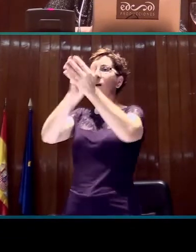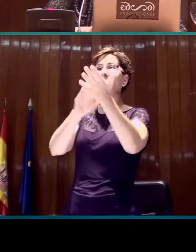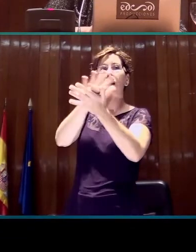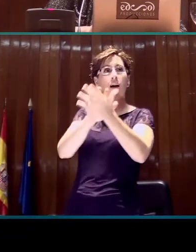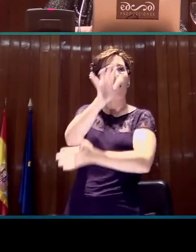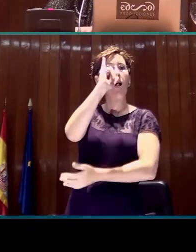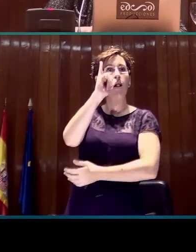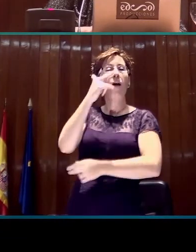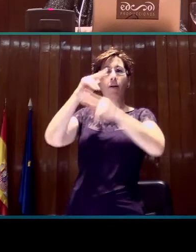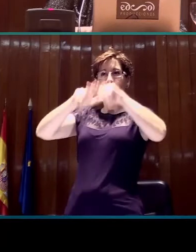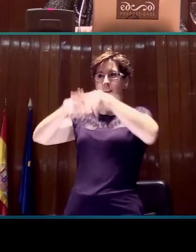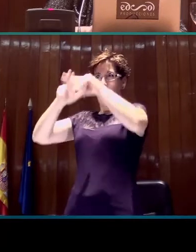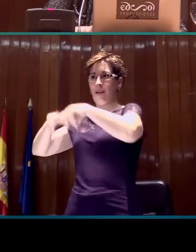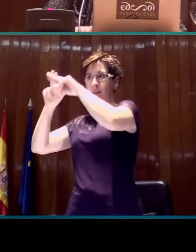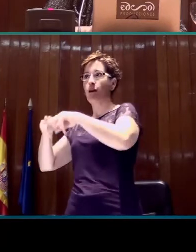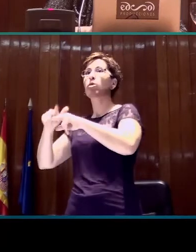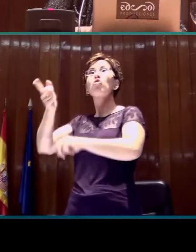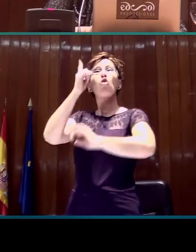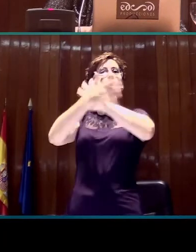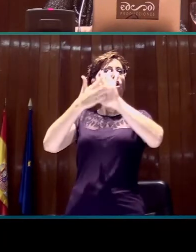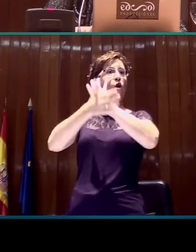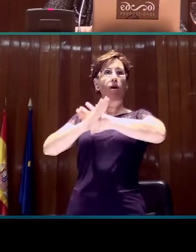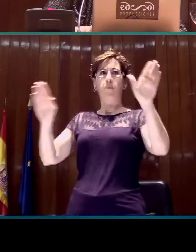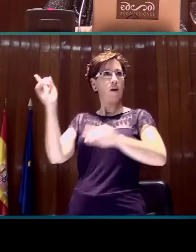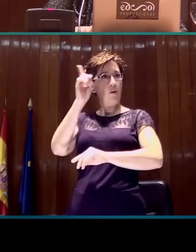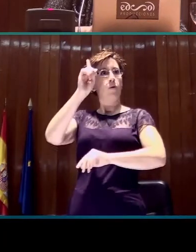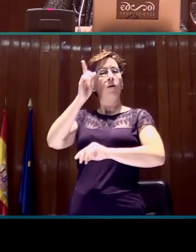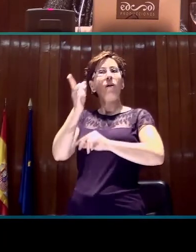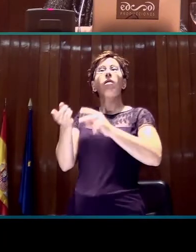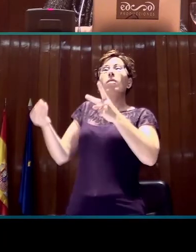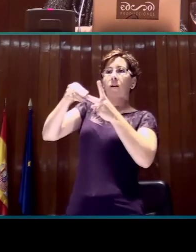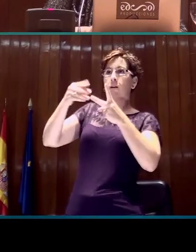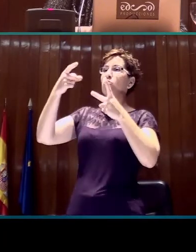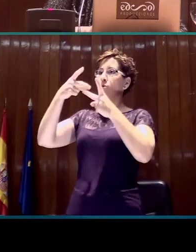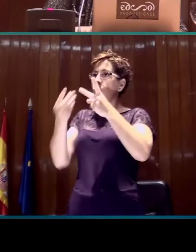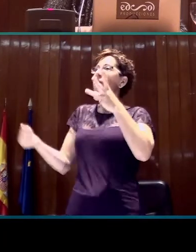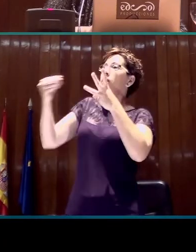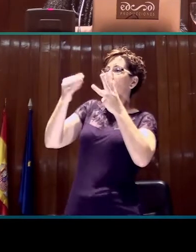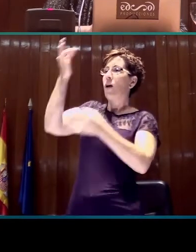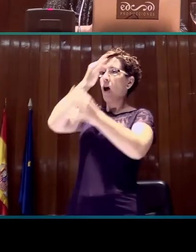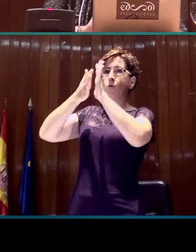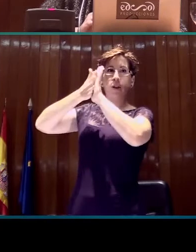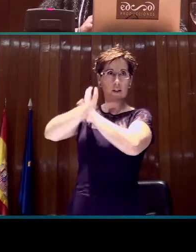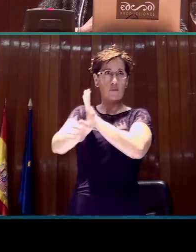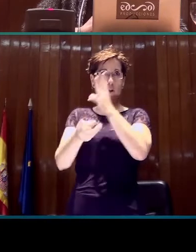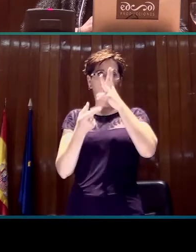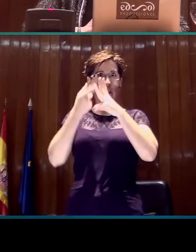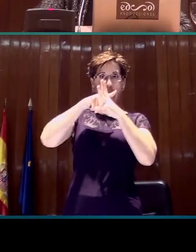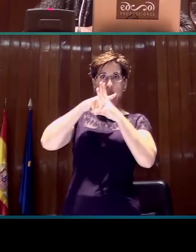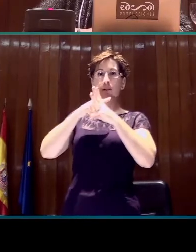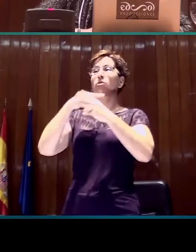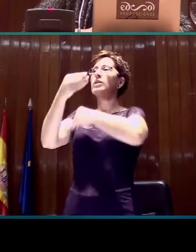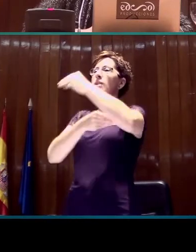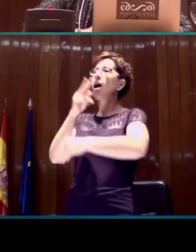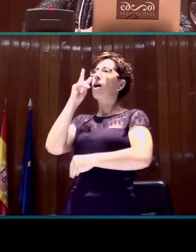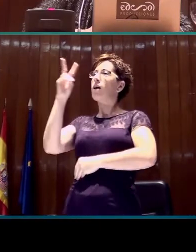sino también teniendo en cuenta el subtitulado y la audiodescripción. Se ha realizado el visionado de programas